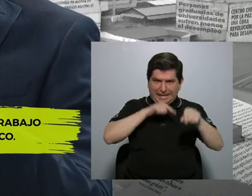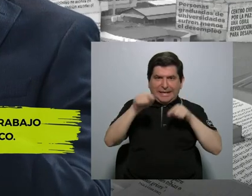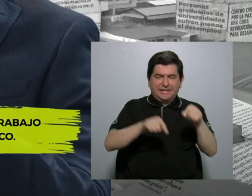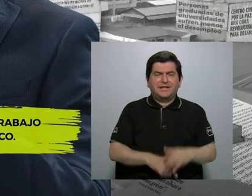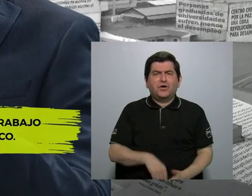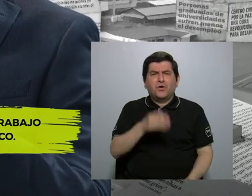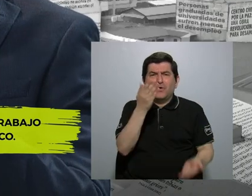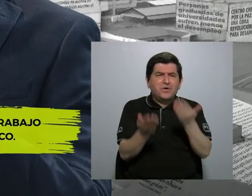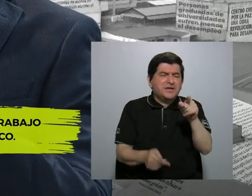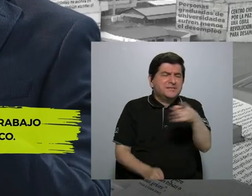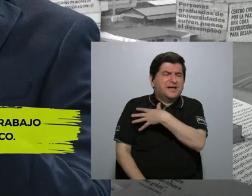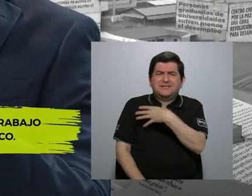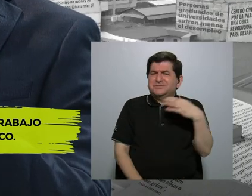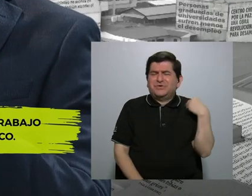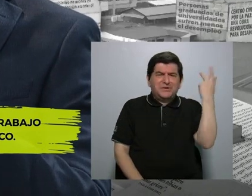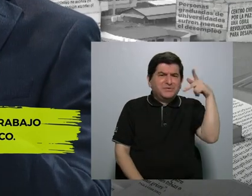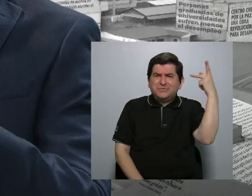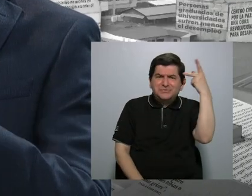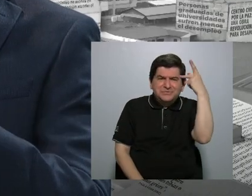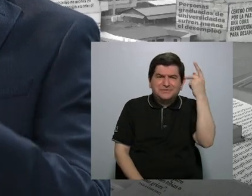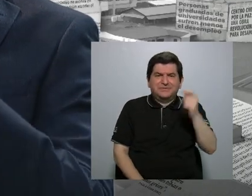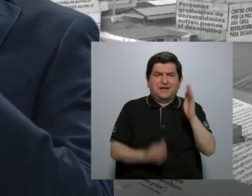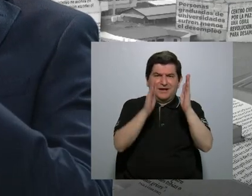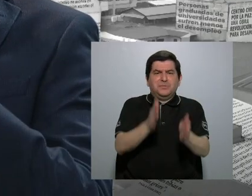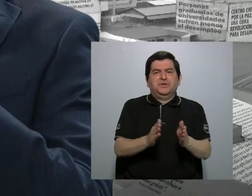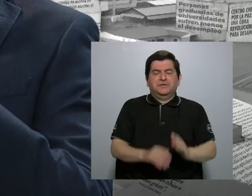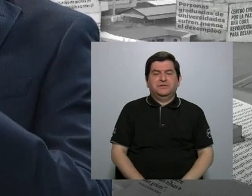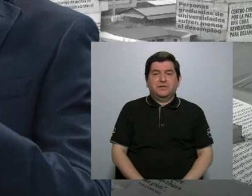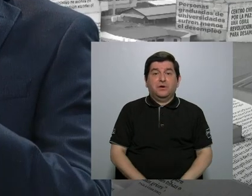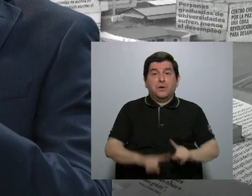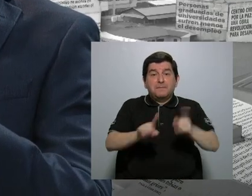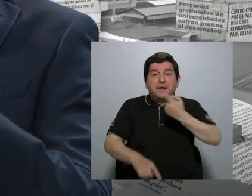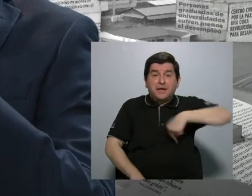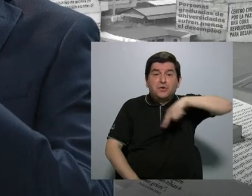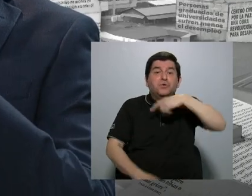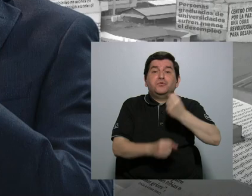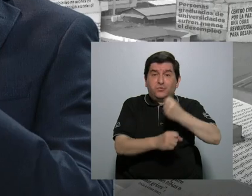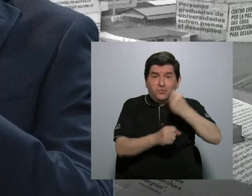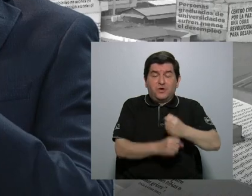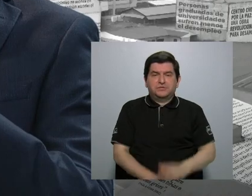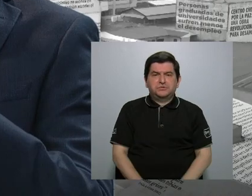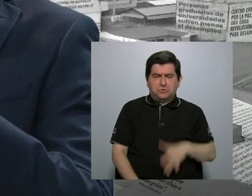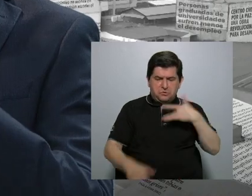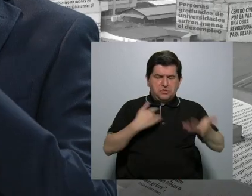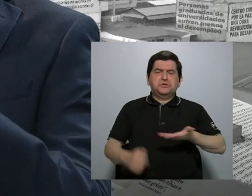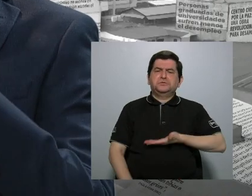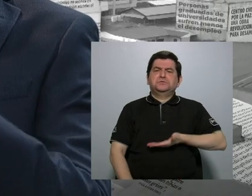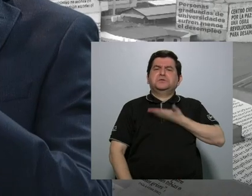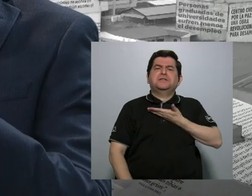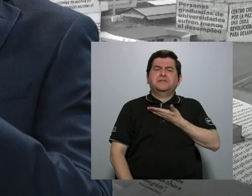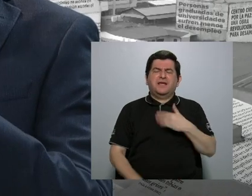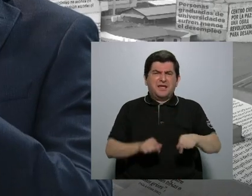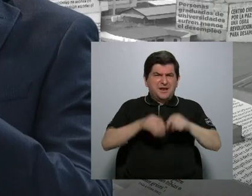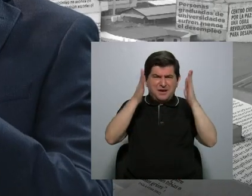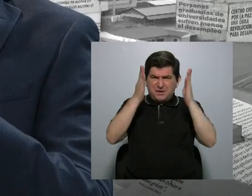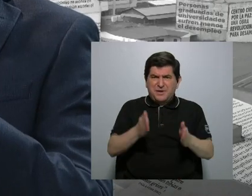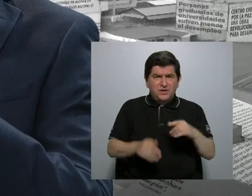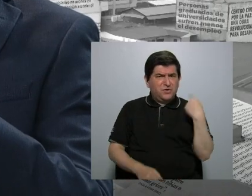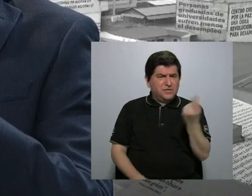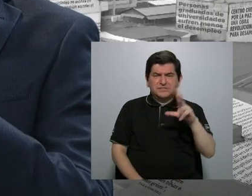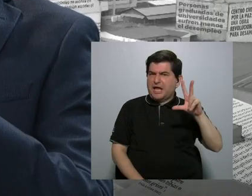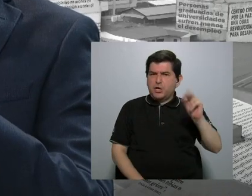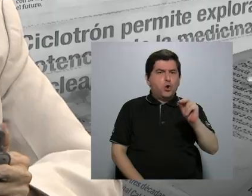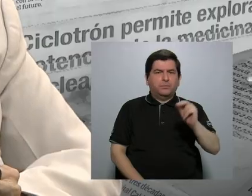Y tal vez eso no le agrada a algunos políticos, pero ese es nuestro trabajo y tenemos que sentirnos orgullosos. Ningún periodista está solo.